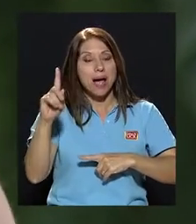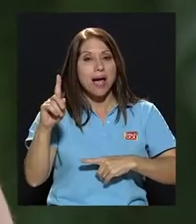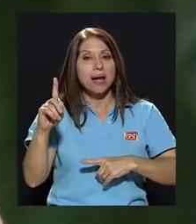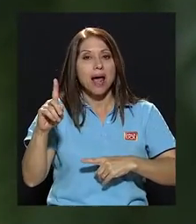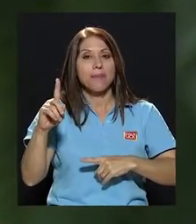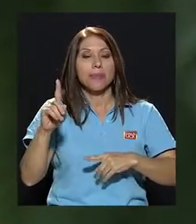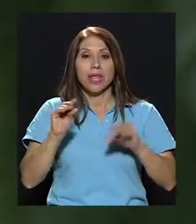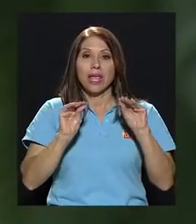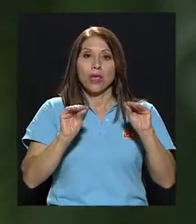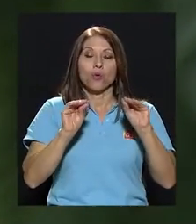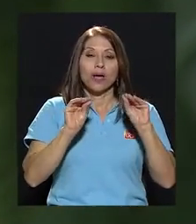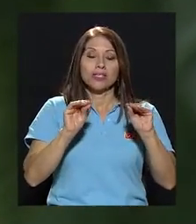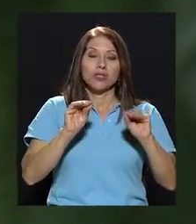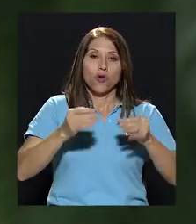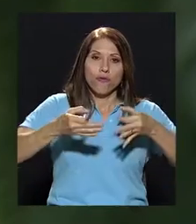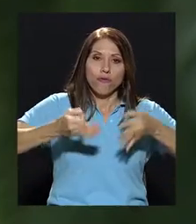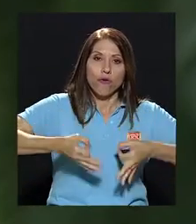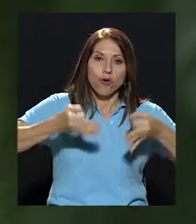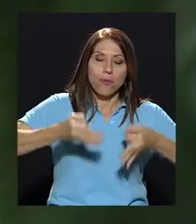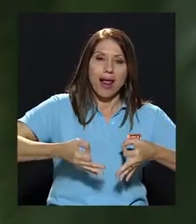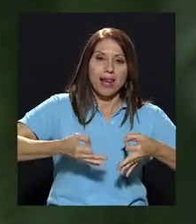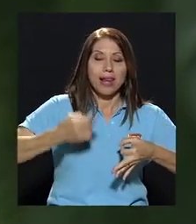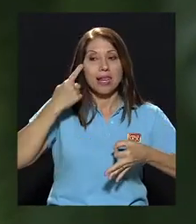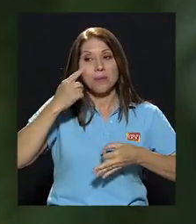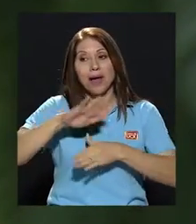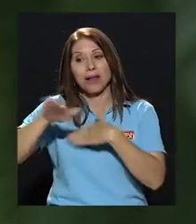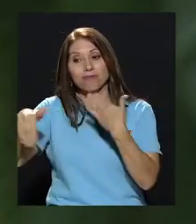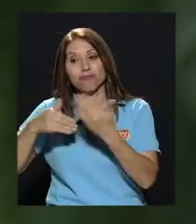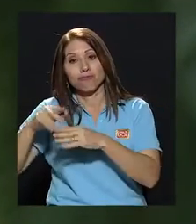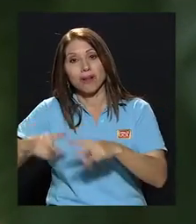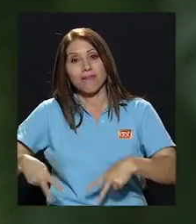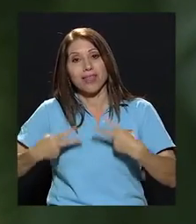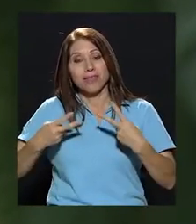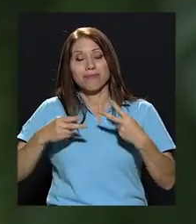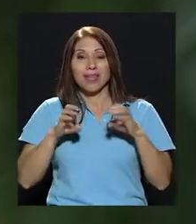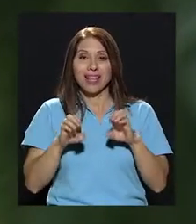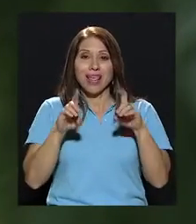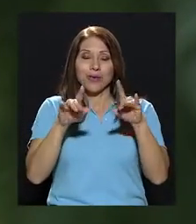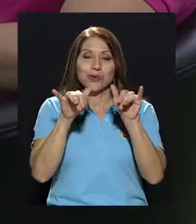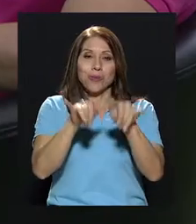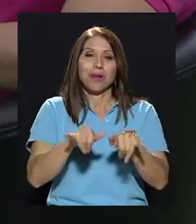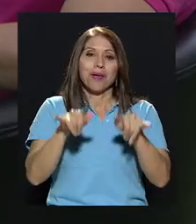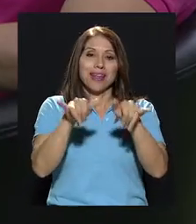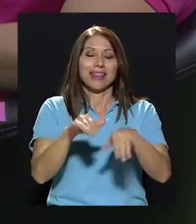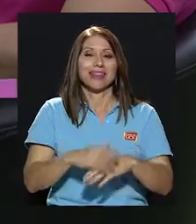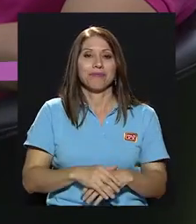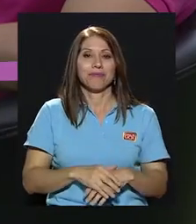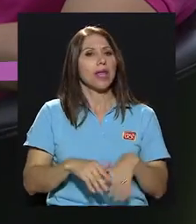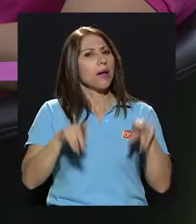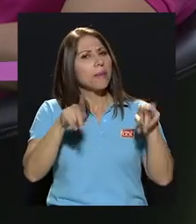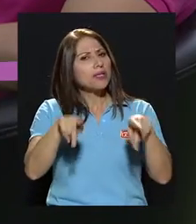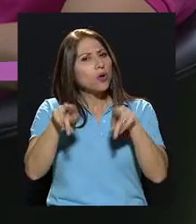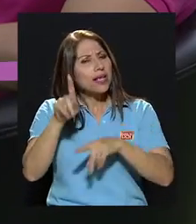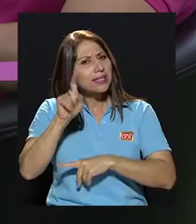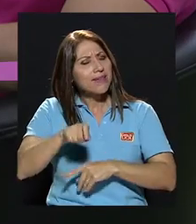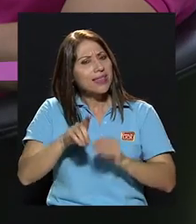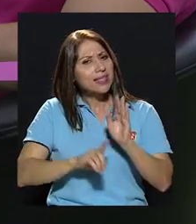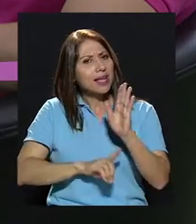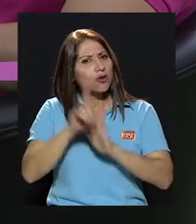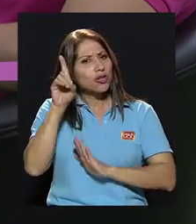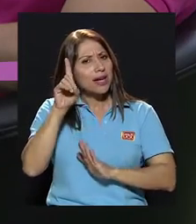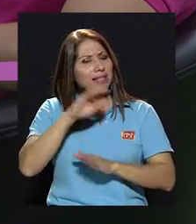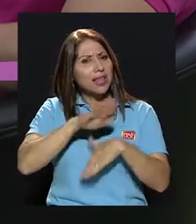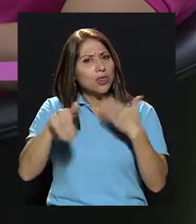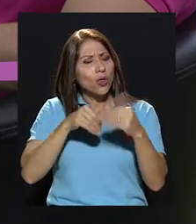tanto una educación formal como para el resto de la vida, que es la educación permanente. Karina, ¿las personas deberían desarrollar